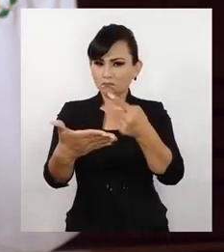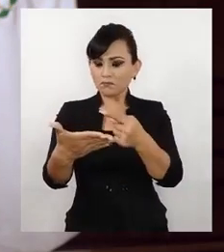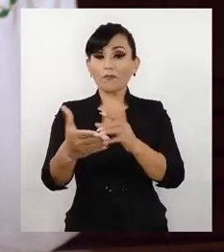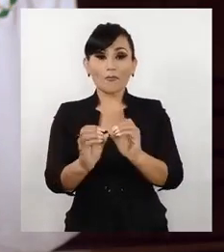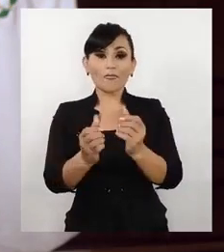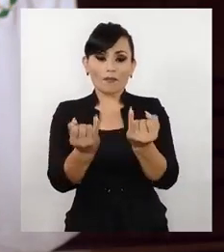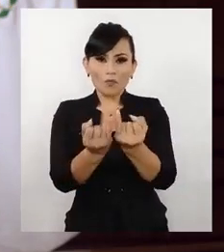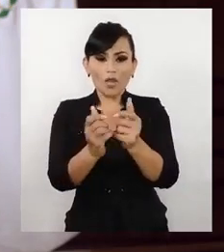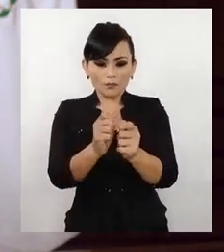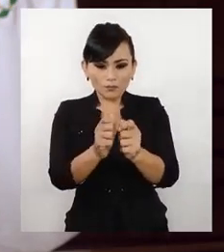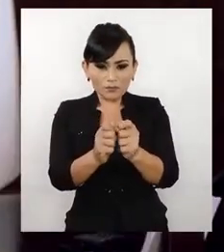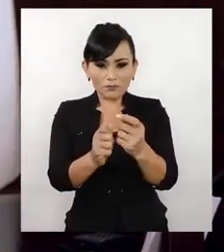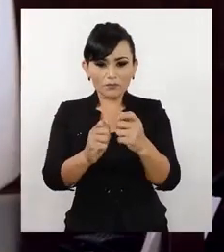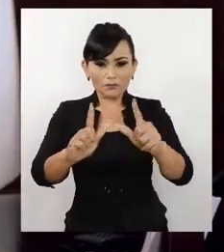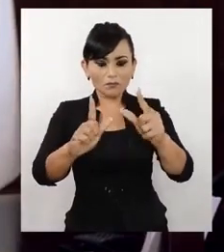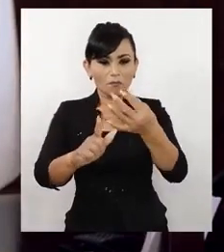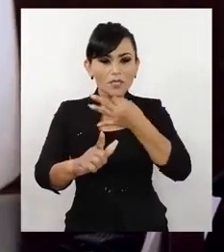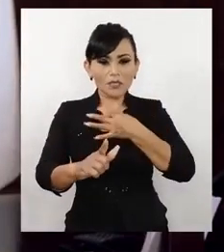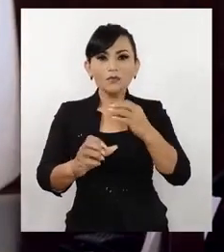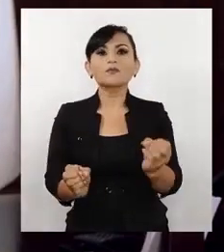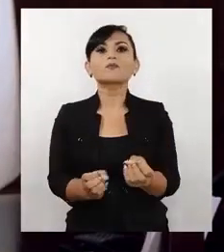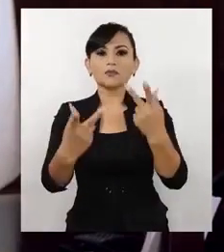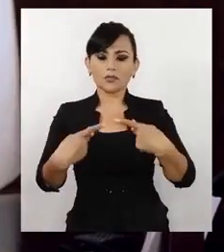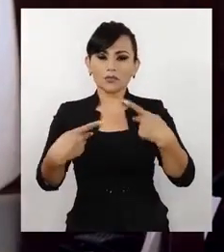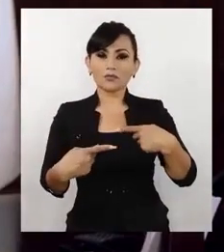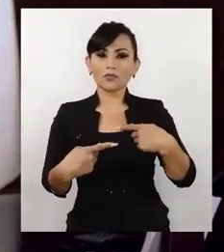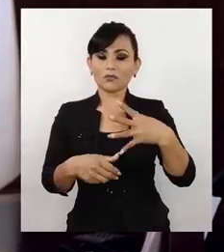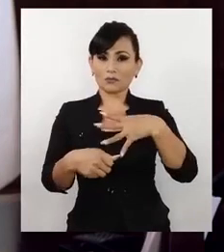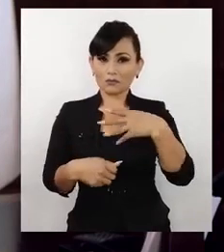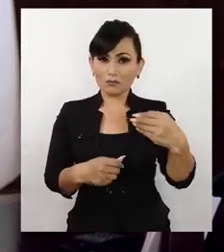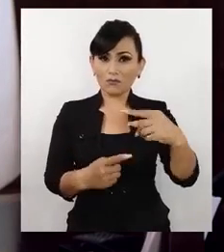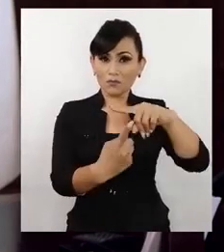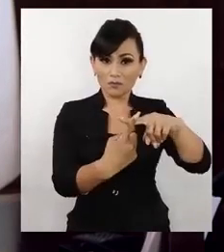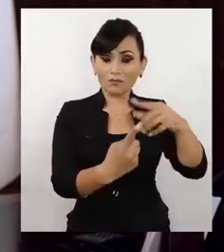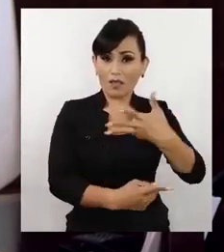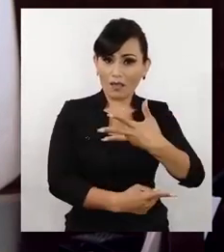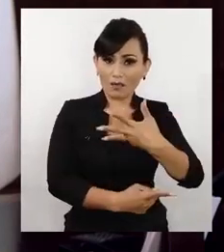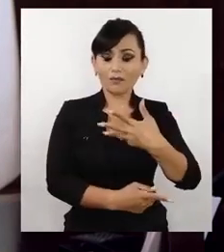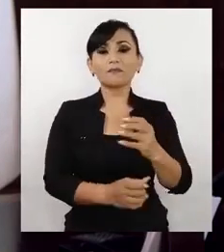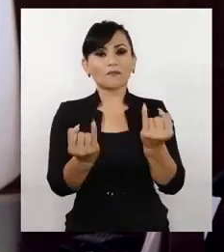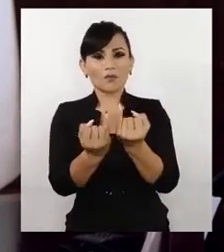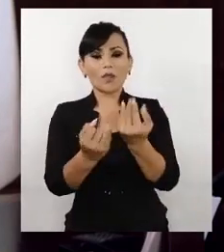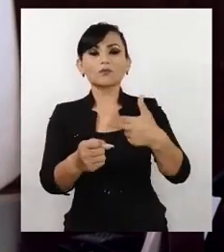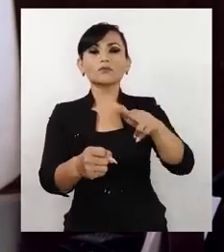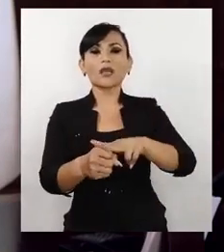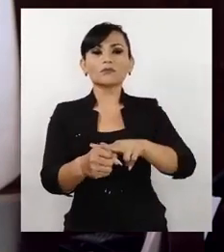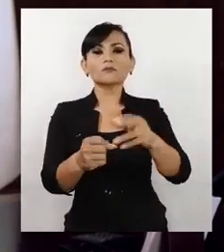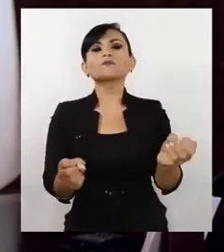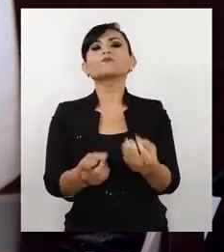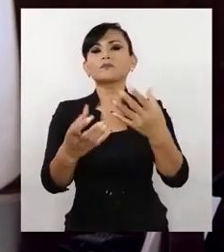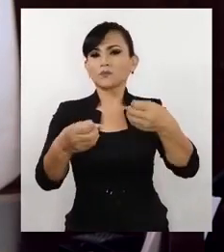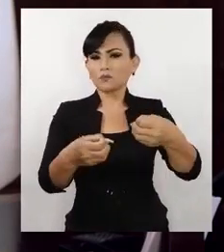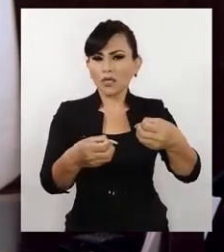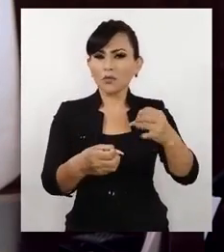que hemos simplificado. Podrás consultar y monitorear en todo momento el número de casos activos,